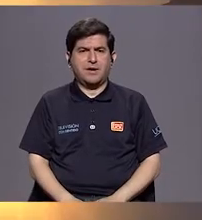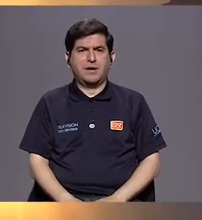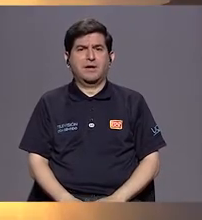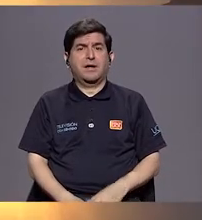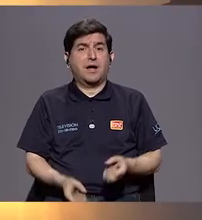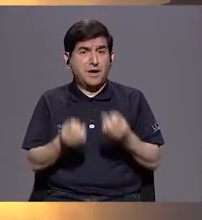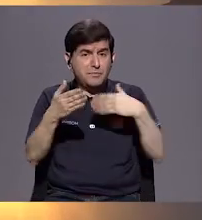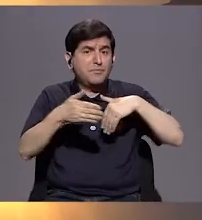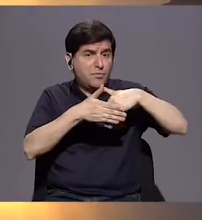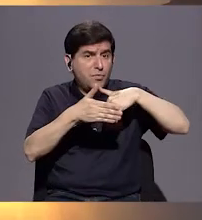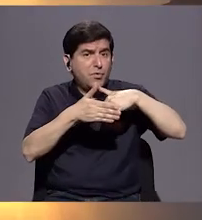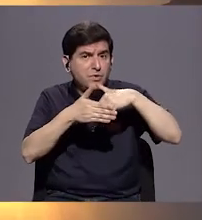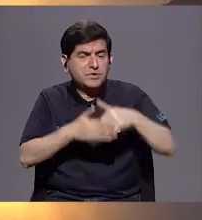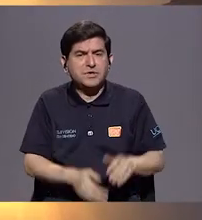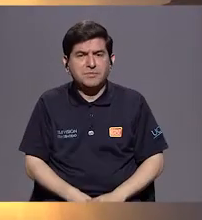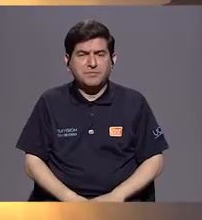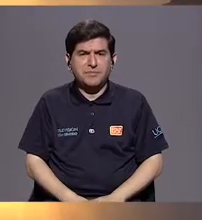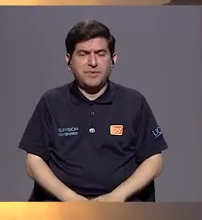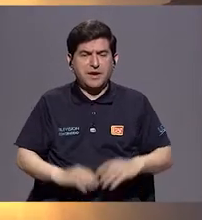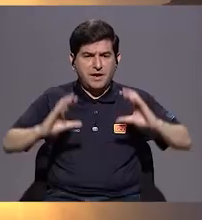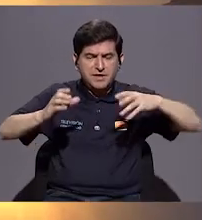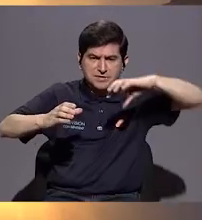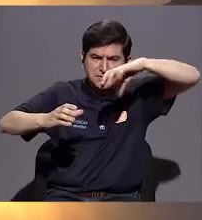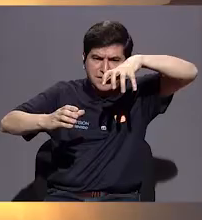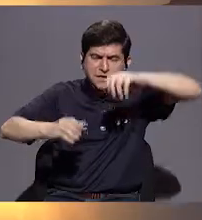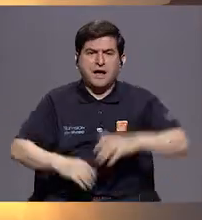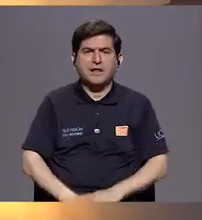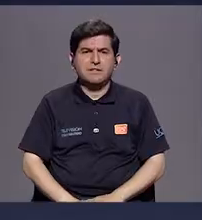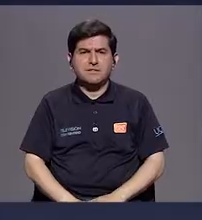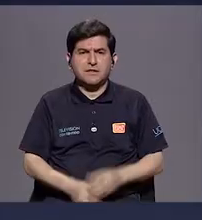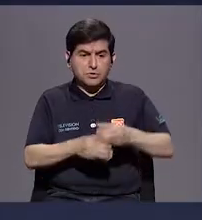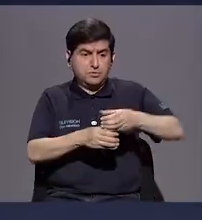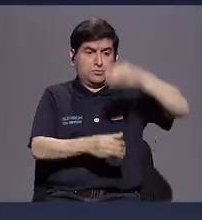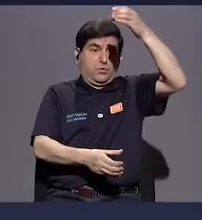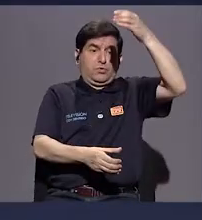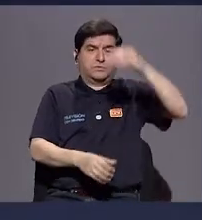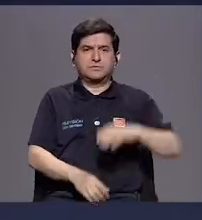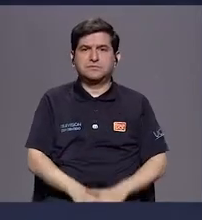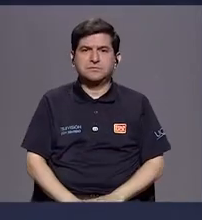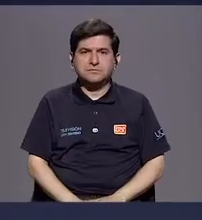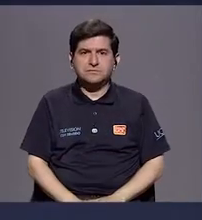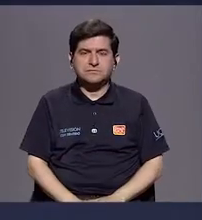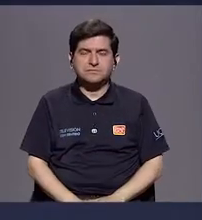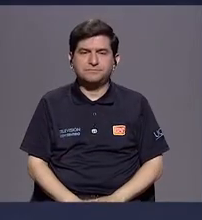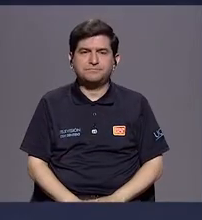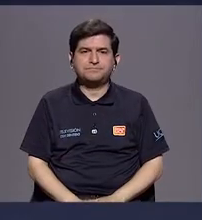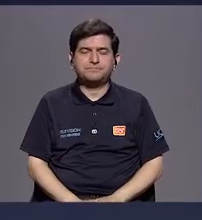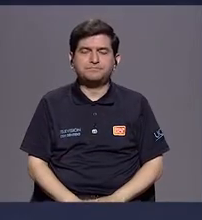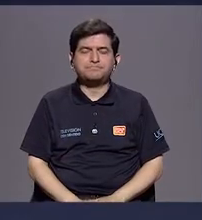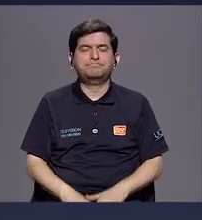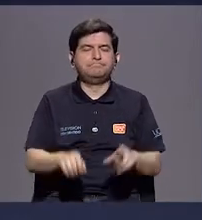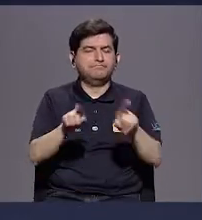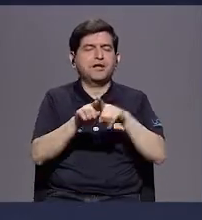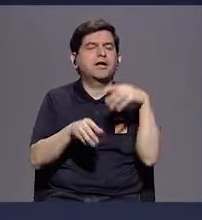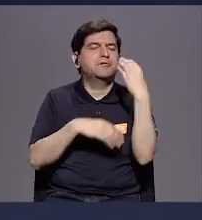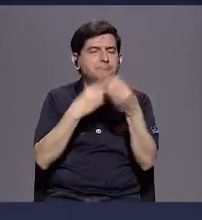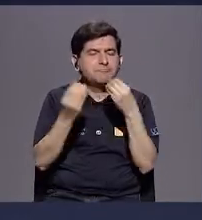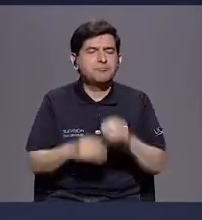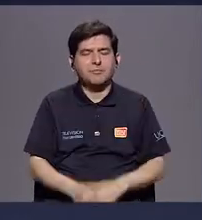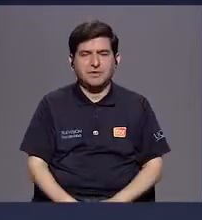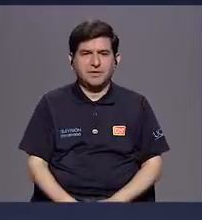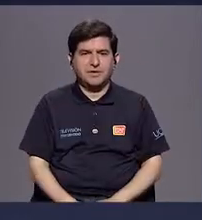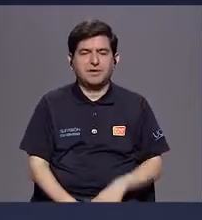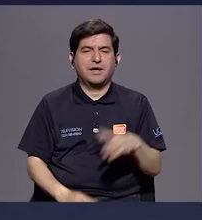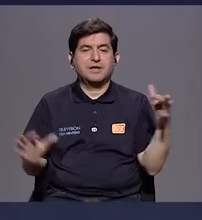cantidad de obstáculos, hay liderantes, hay postes, hay jardineras, hay huecos, por supuesto. De lo que hace es